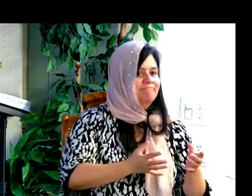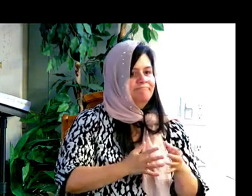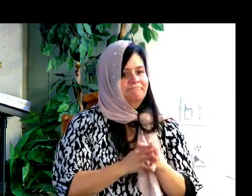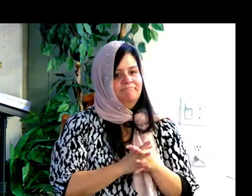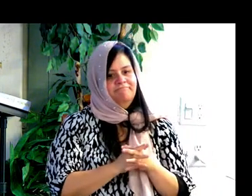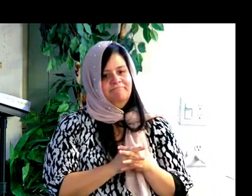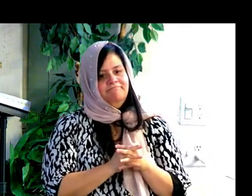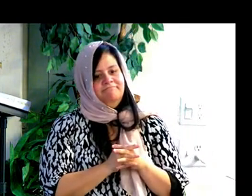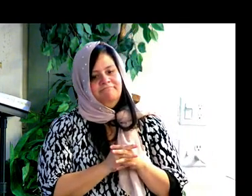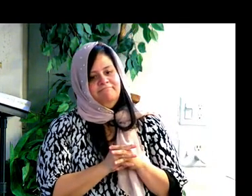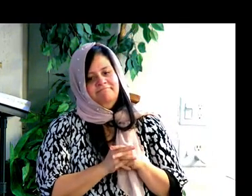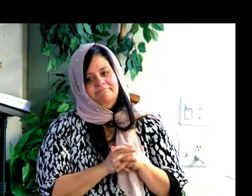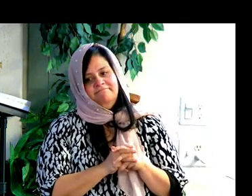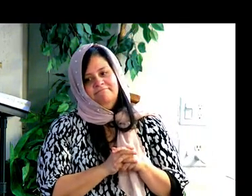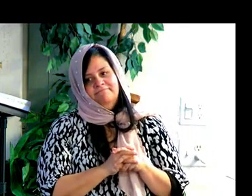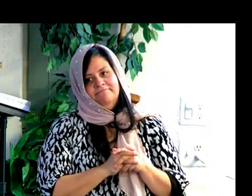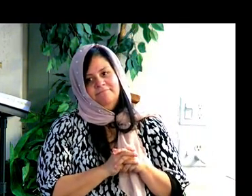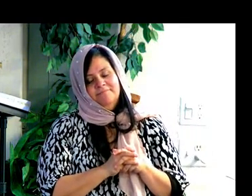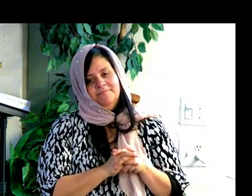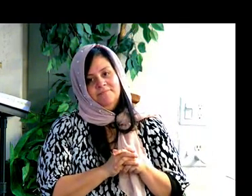un nuevo hogar.